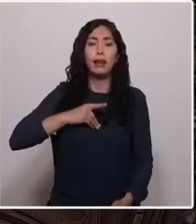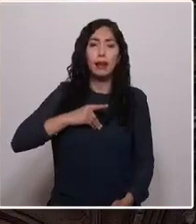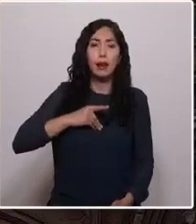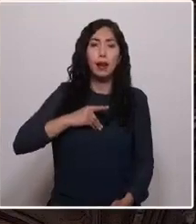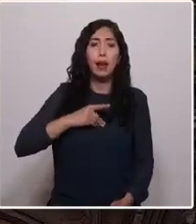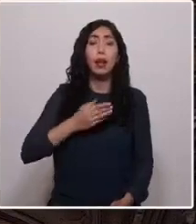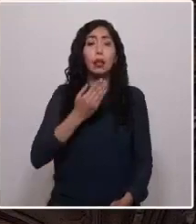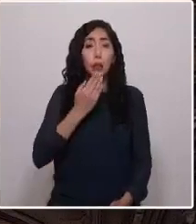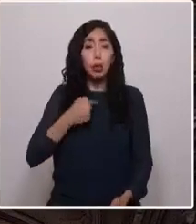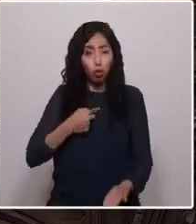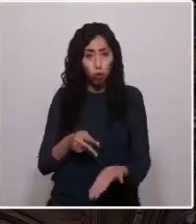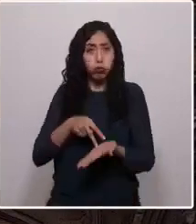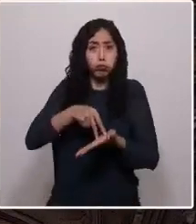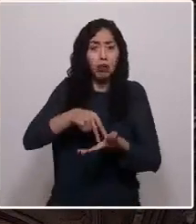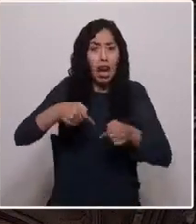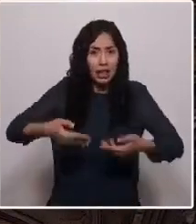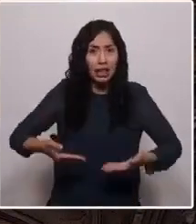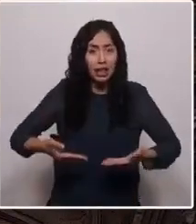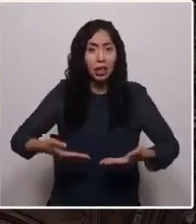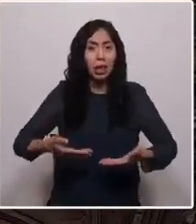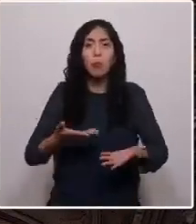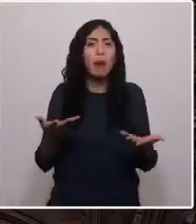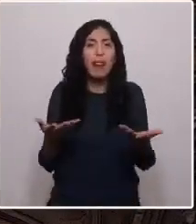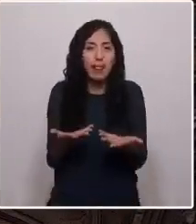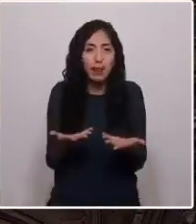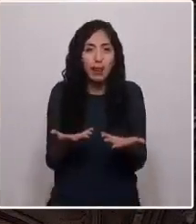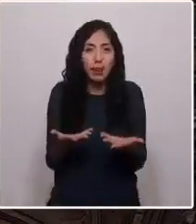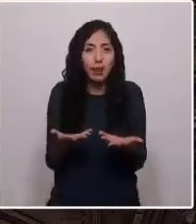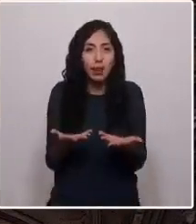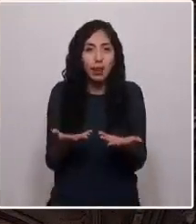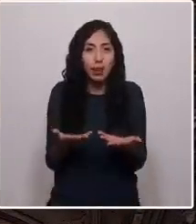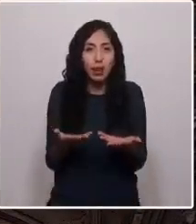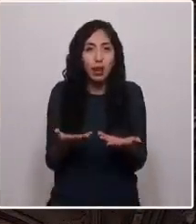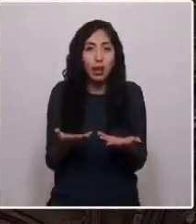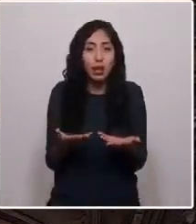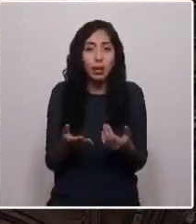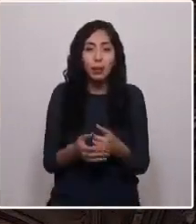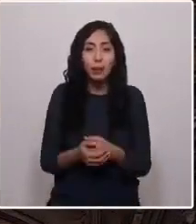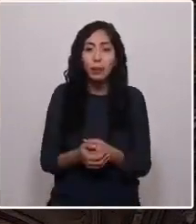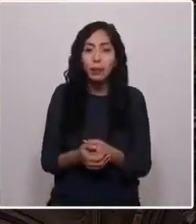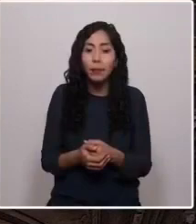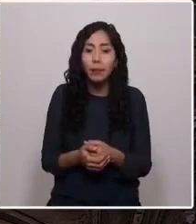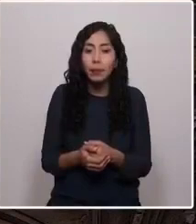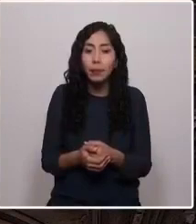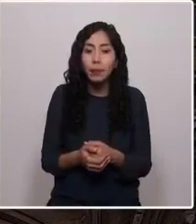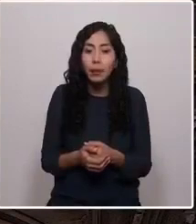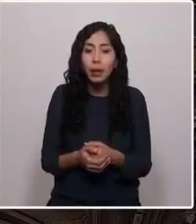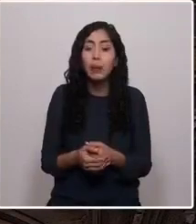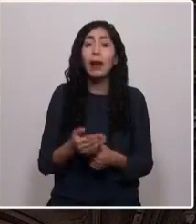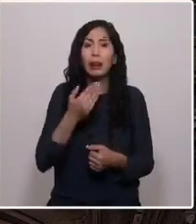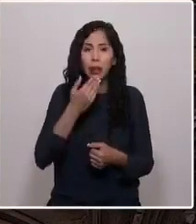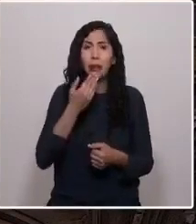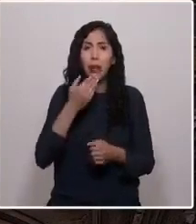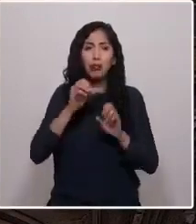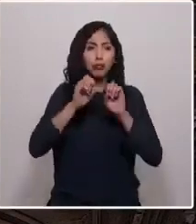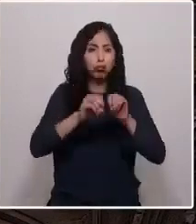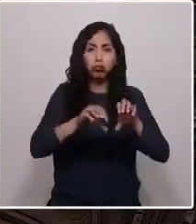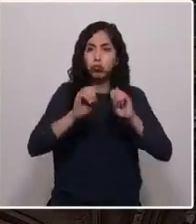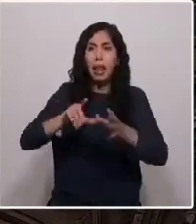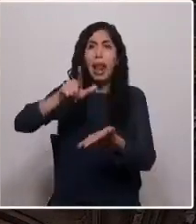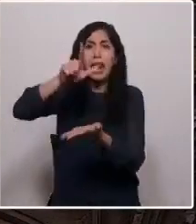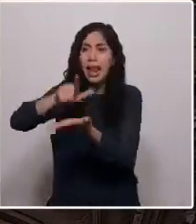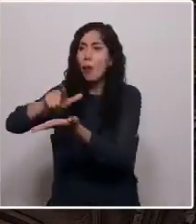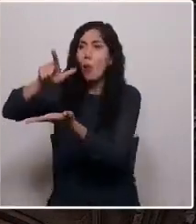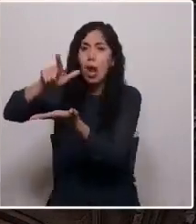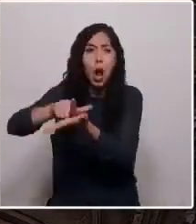También estoy aquí para que en las escuelas se enseñe la lengua materna de los distintos pueblos